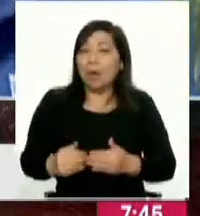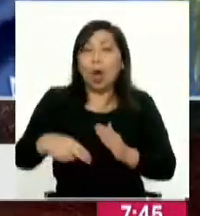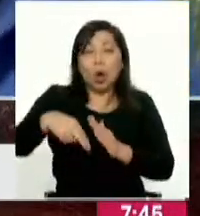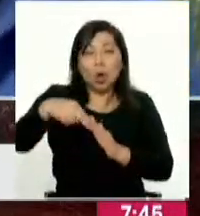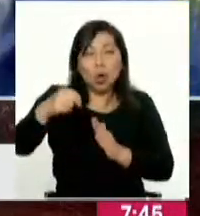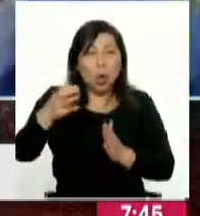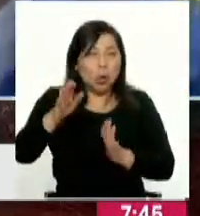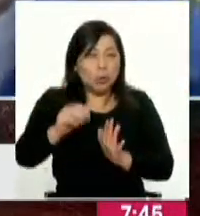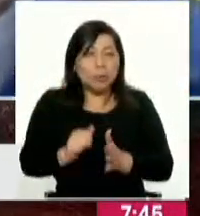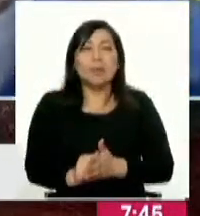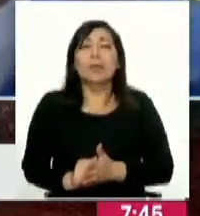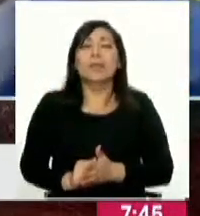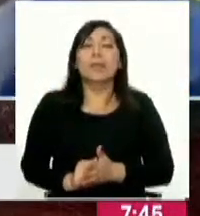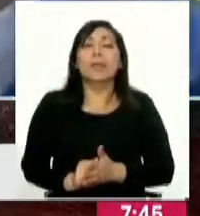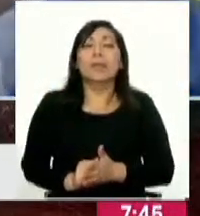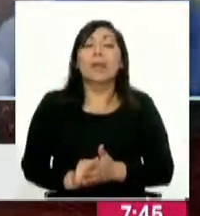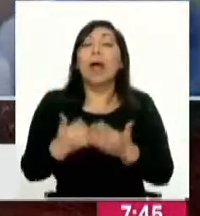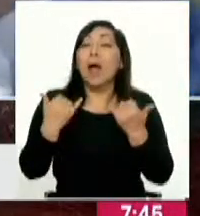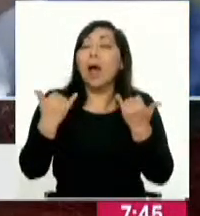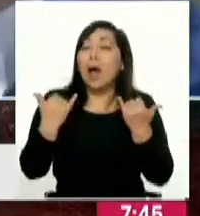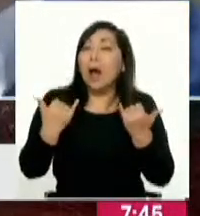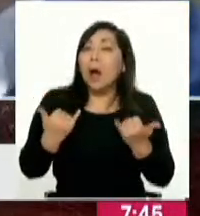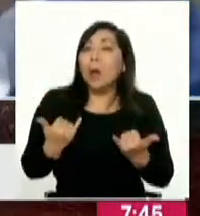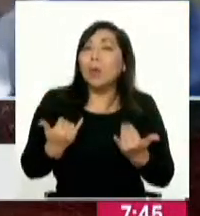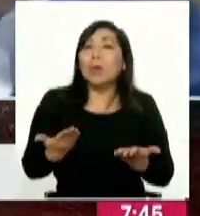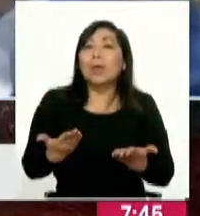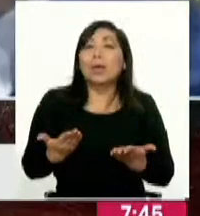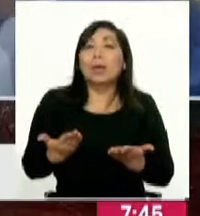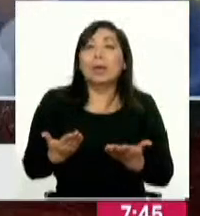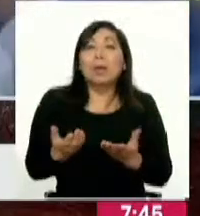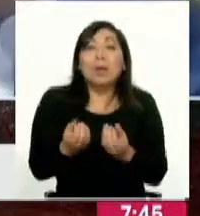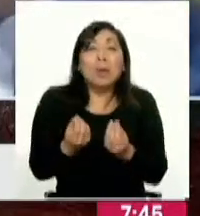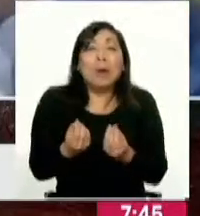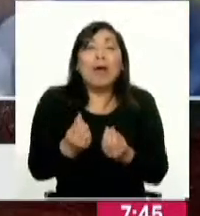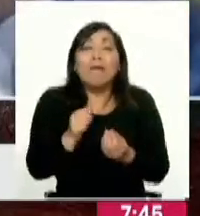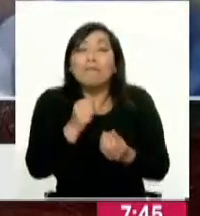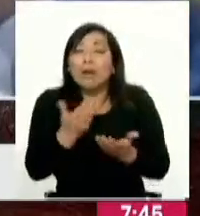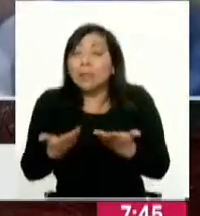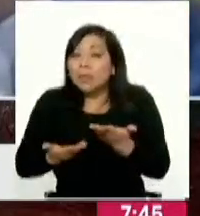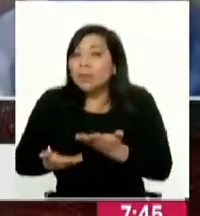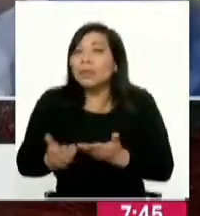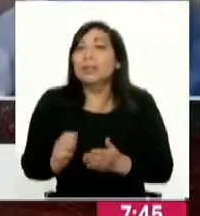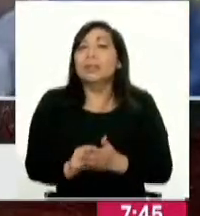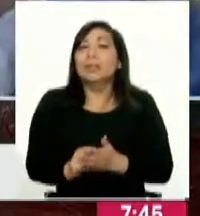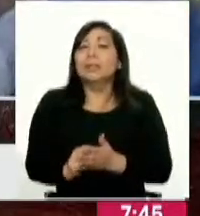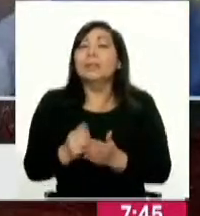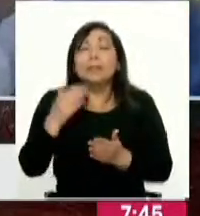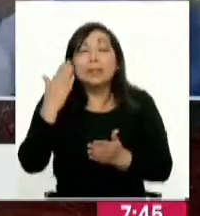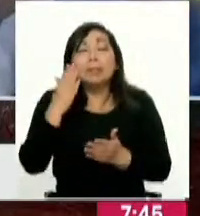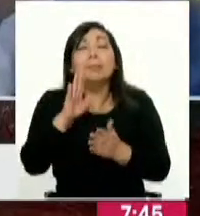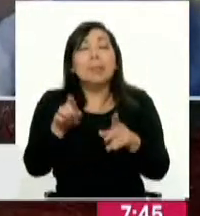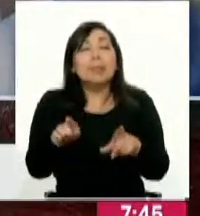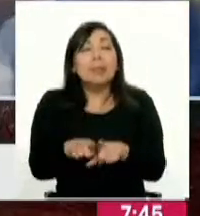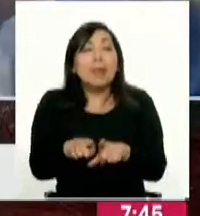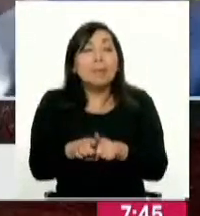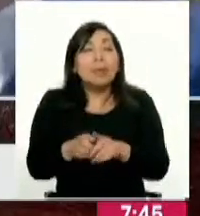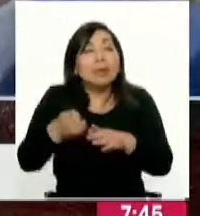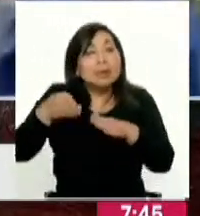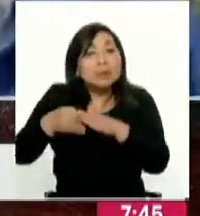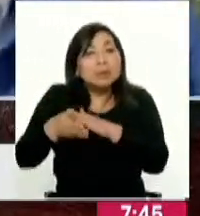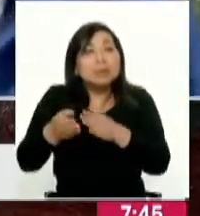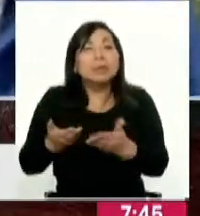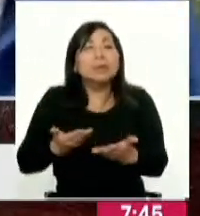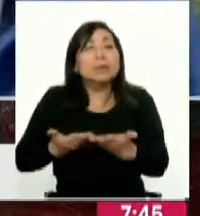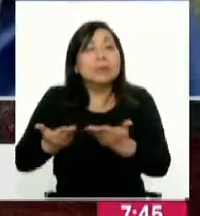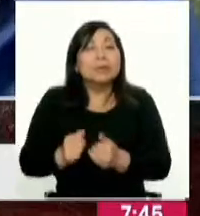norte entenderás que no es poca placa y en este momento nosotros en condiciones aún de emergencia sanitaria sabemos también que el ingreso de los